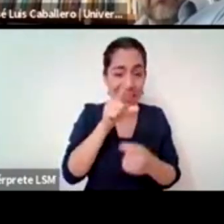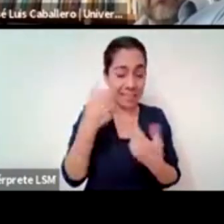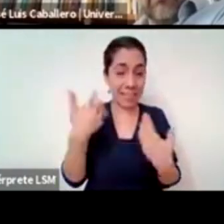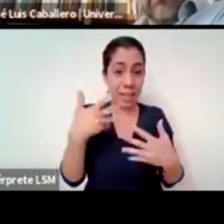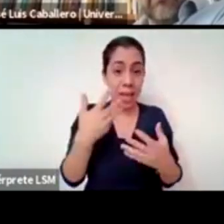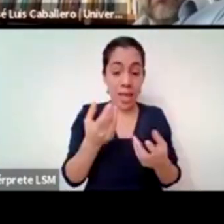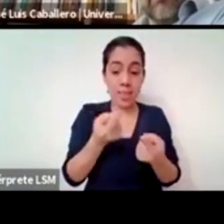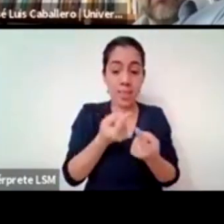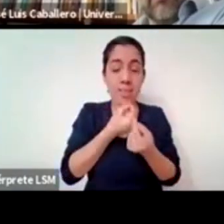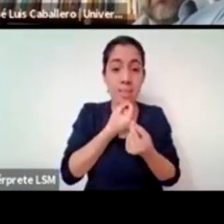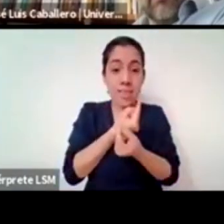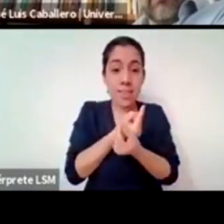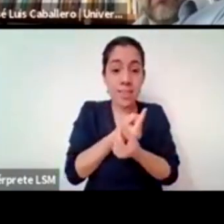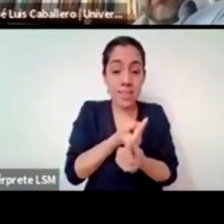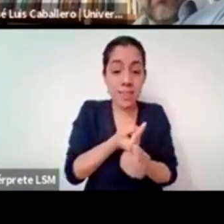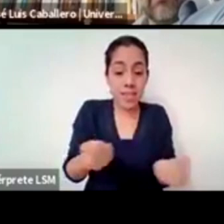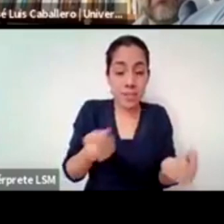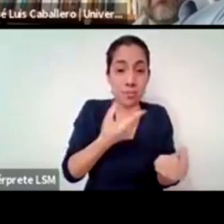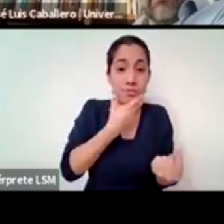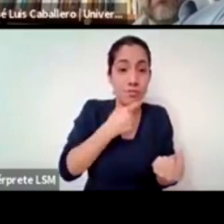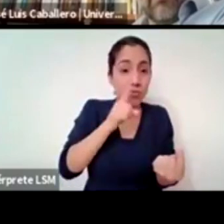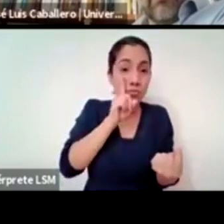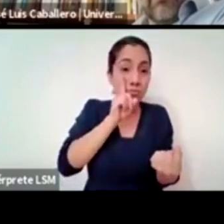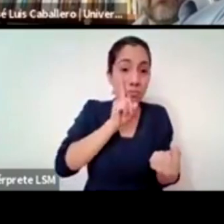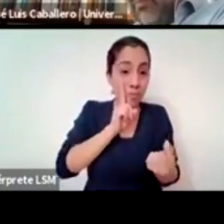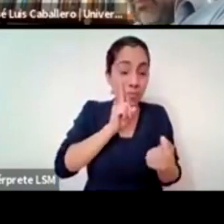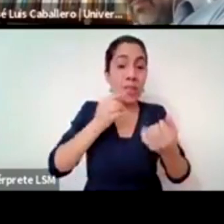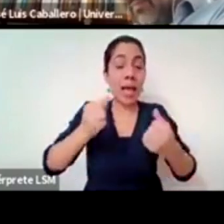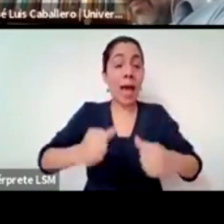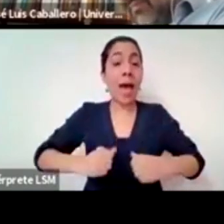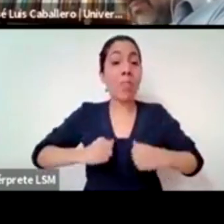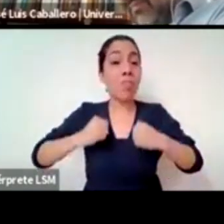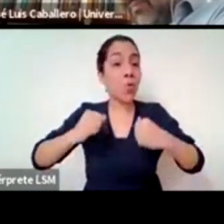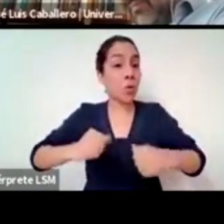las y los adolescentes desde su más tierna